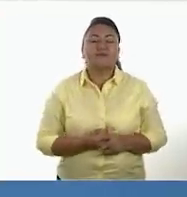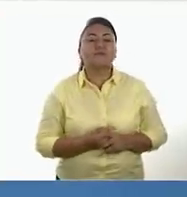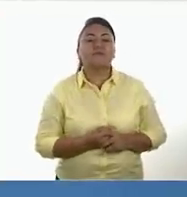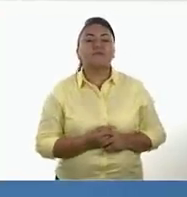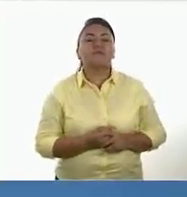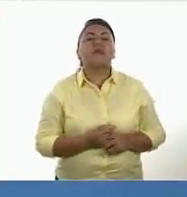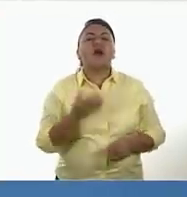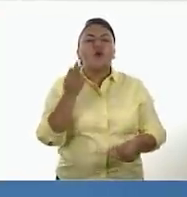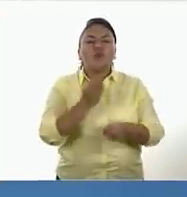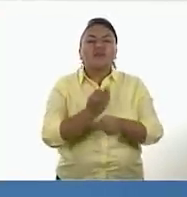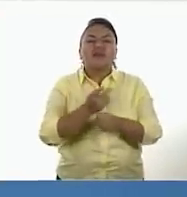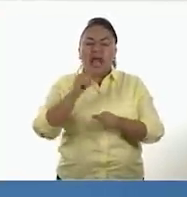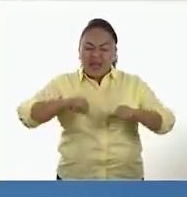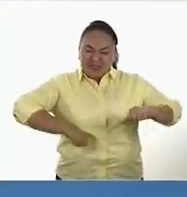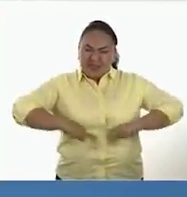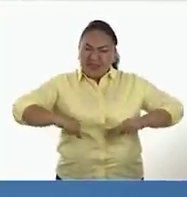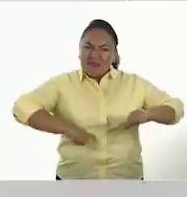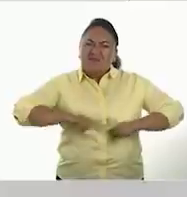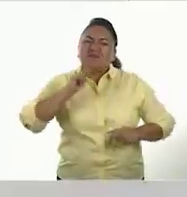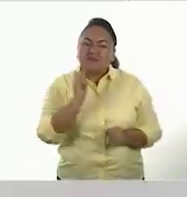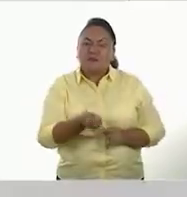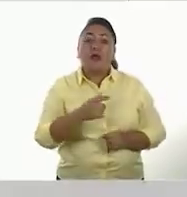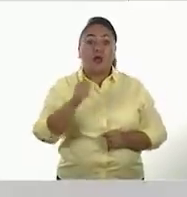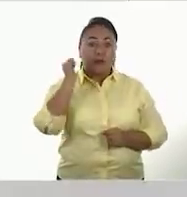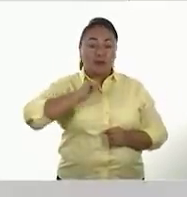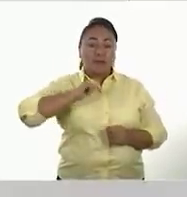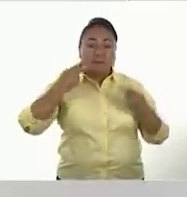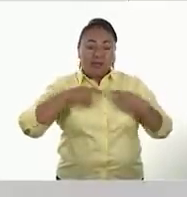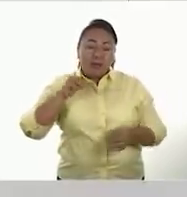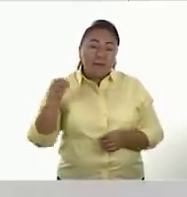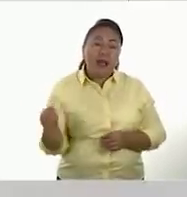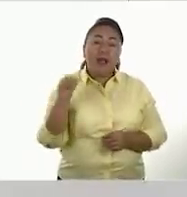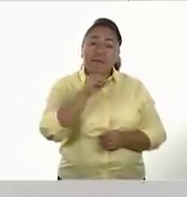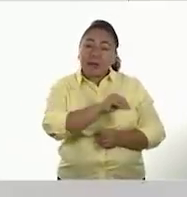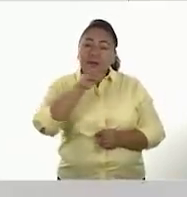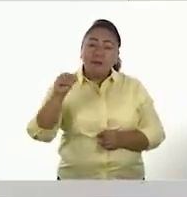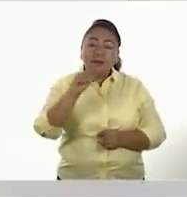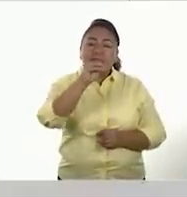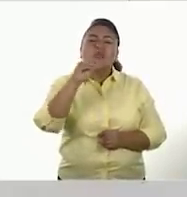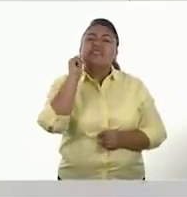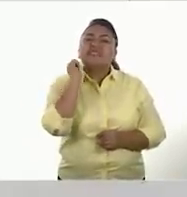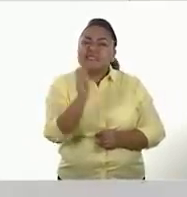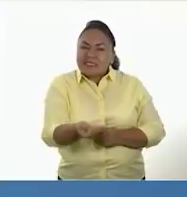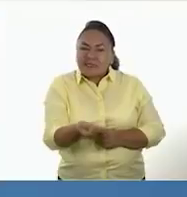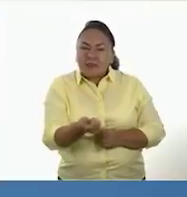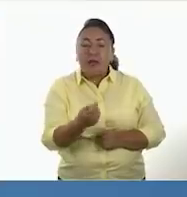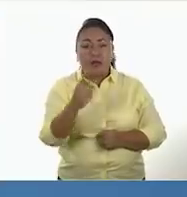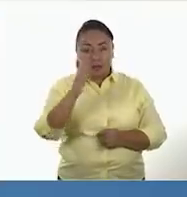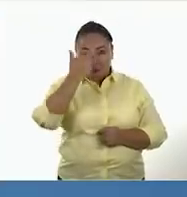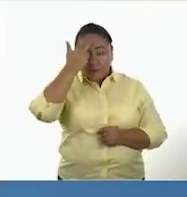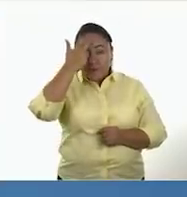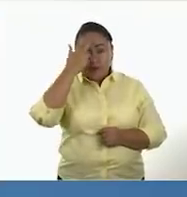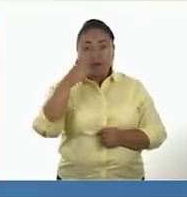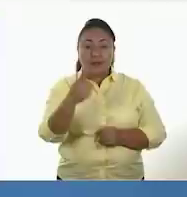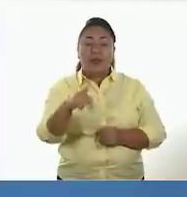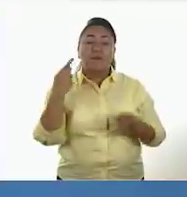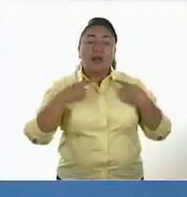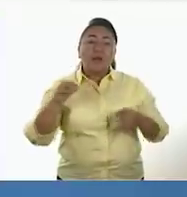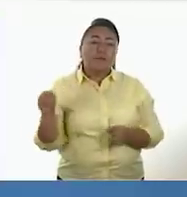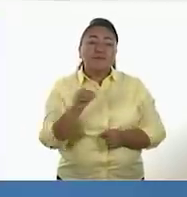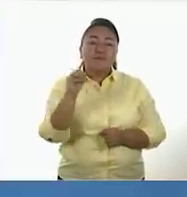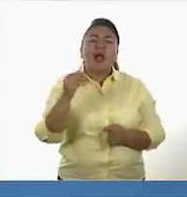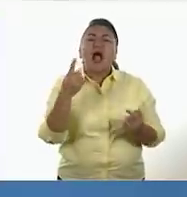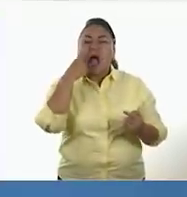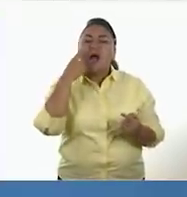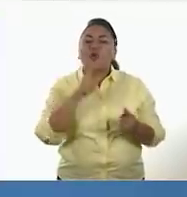¿qué referimos con la actividad? Bueno, los nómadas, ¿a qué se dedicaban? Recordemos que el principal producto de los nómadas era la cacería.